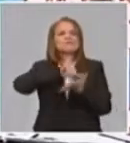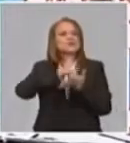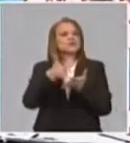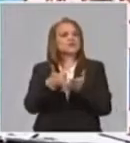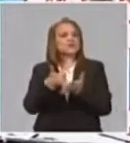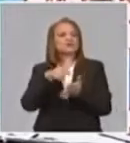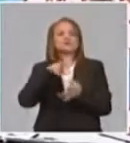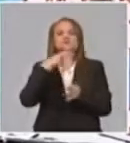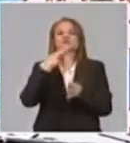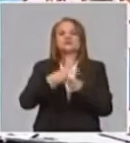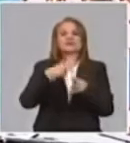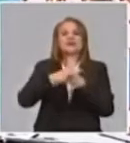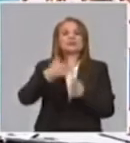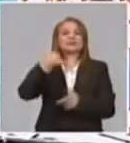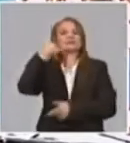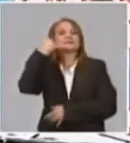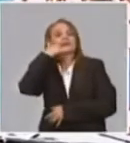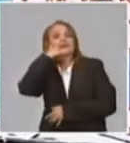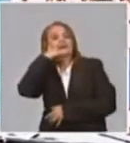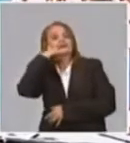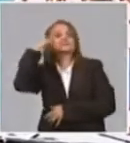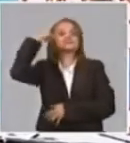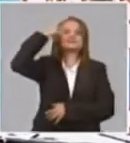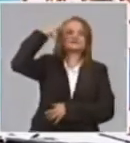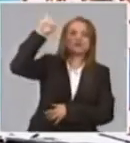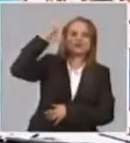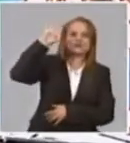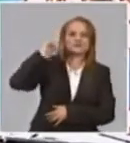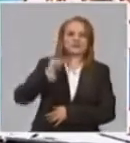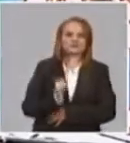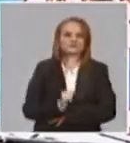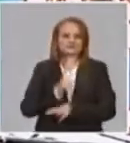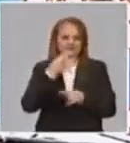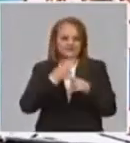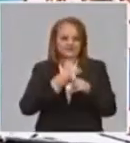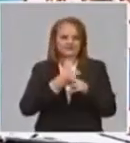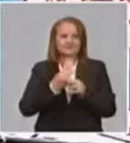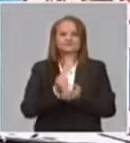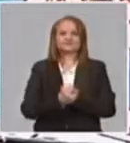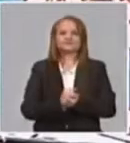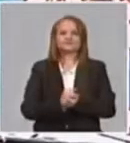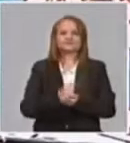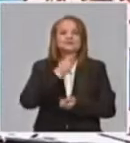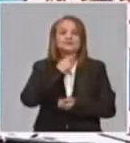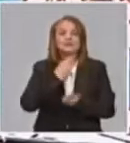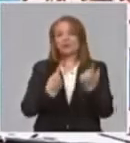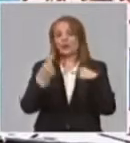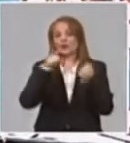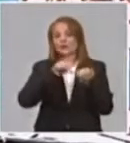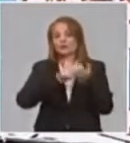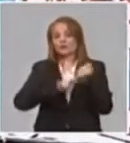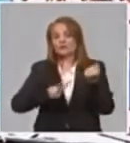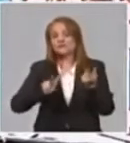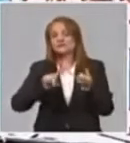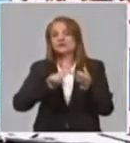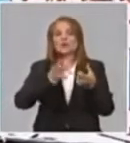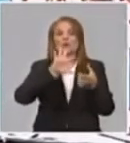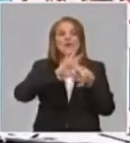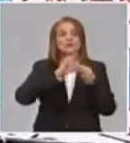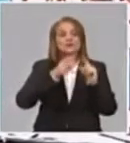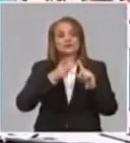tele de teléfono. Es decir, nosotros tenemos ya algunas provincias, menciono Guantánamo, Santiago de Cuba,